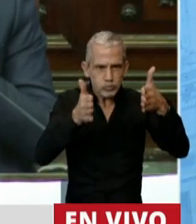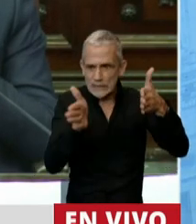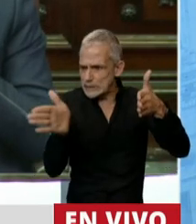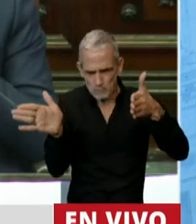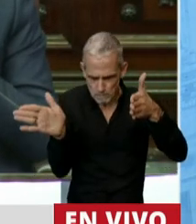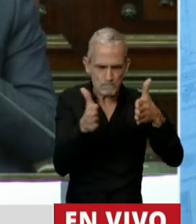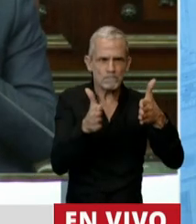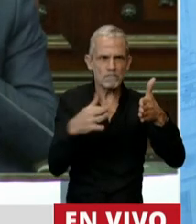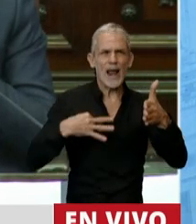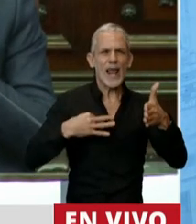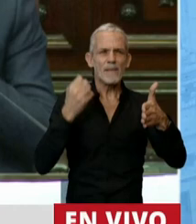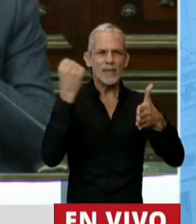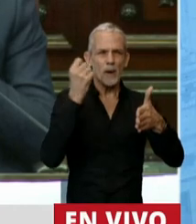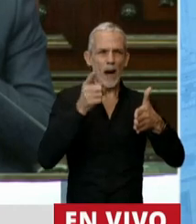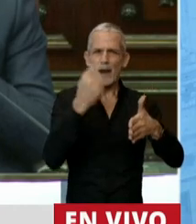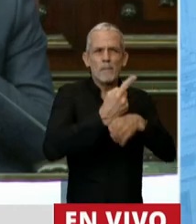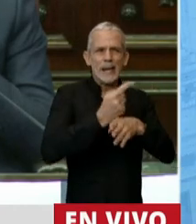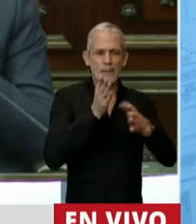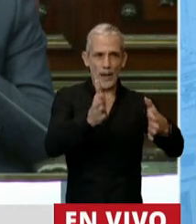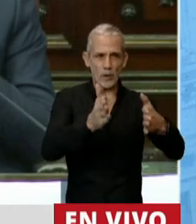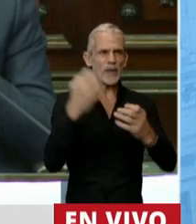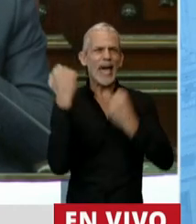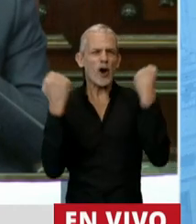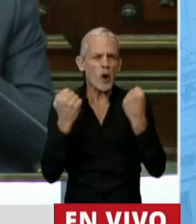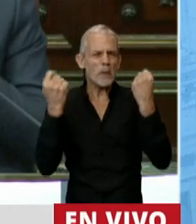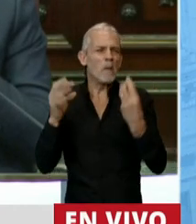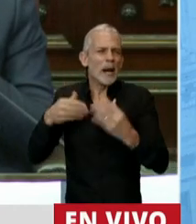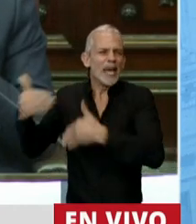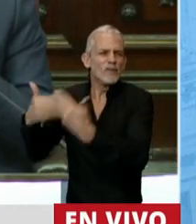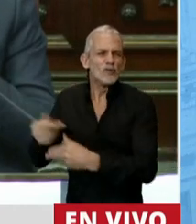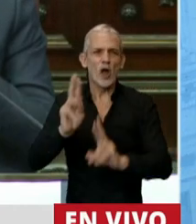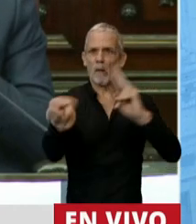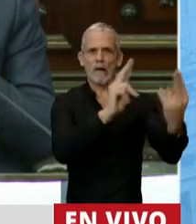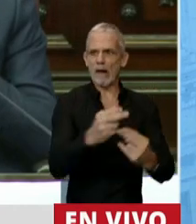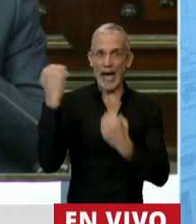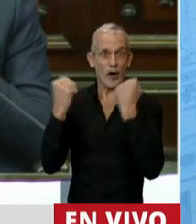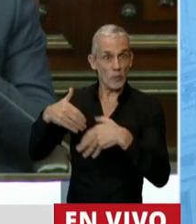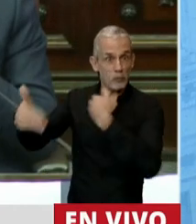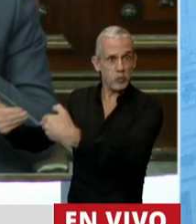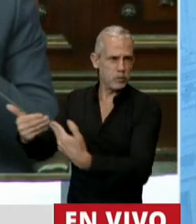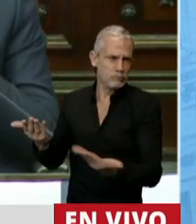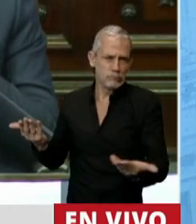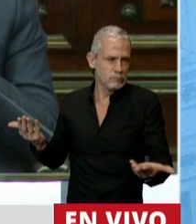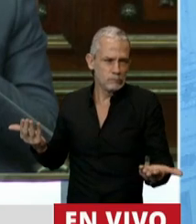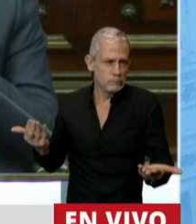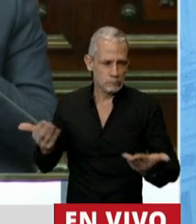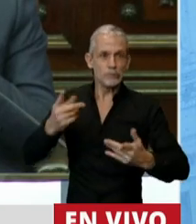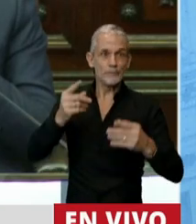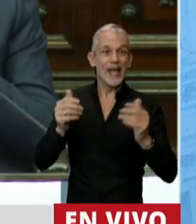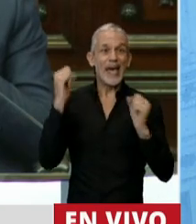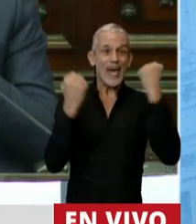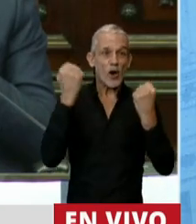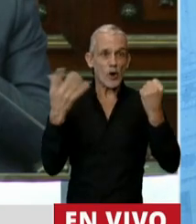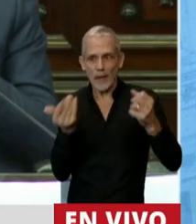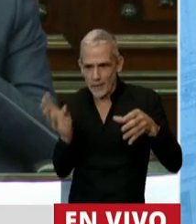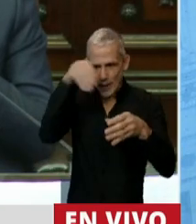cosas. Para nosotros la economía no funciona con la gente muriéndose. Para nosotros la economía no cierra sin la gente adentro.